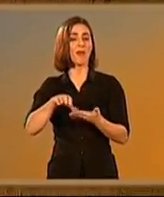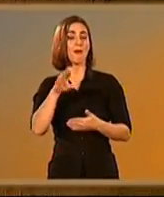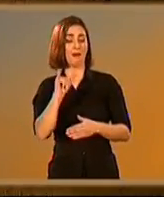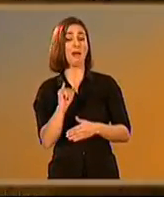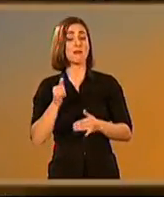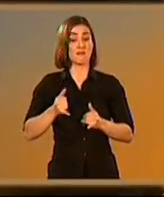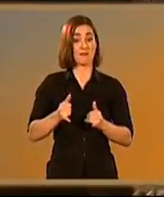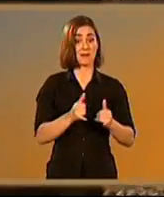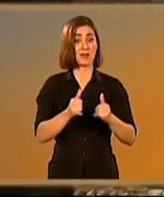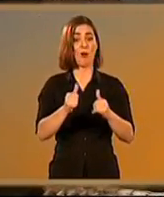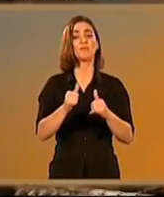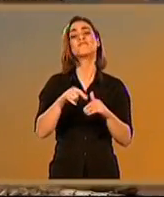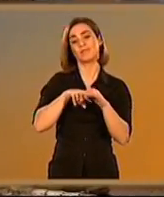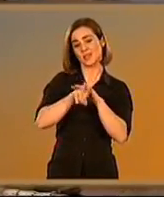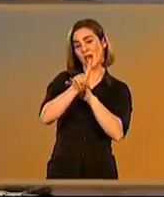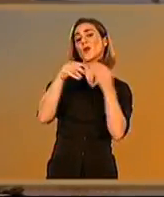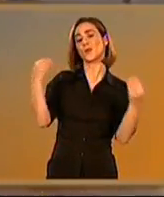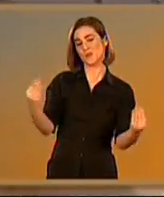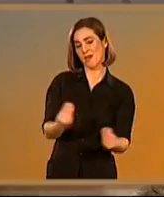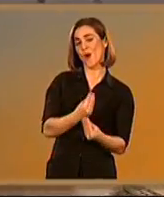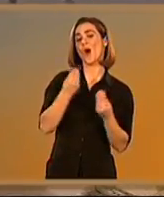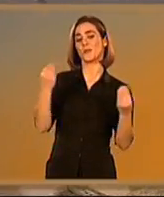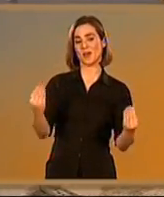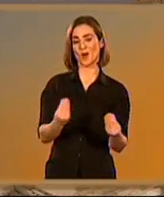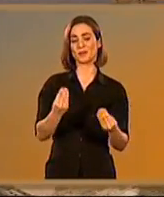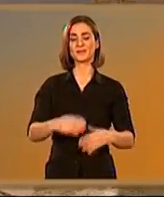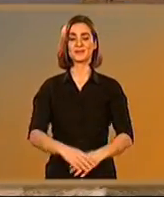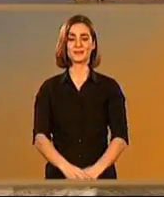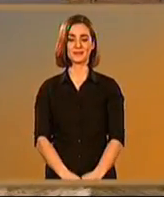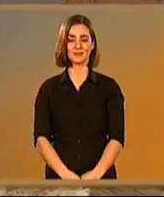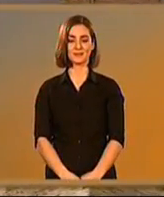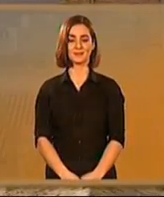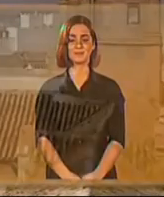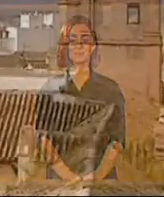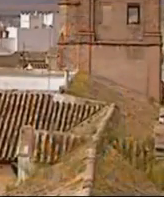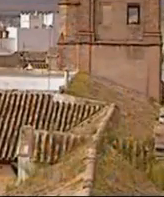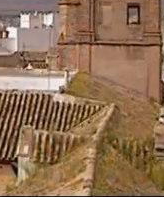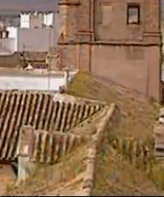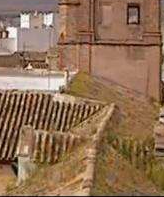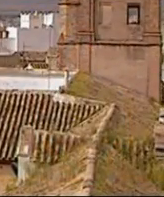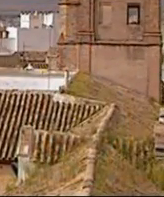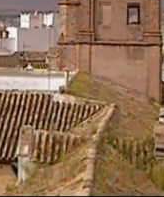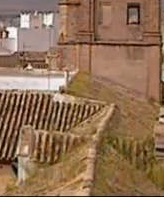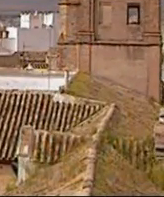se hallaban en las orillas de ríos navegables, lograban un potencial económico mucho más diversificado.